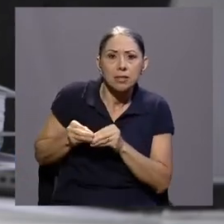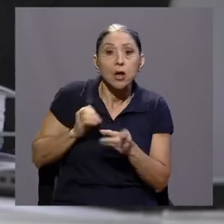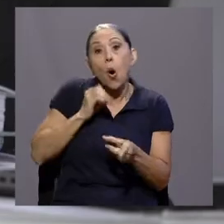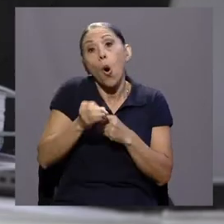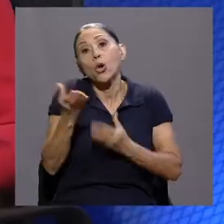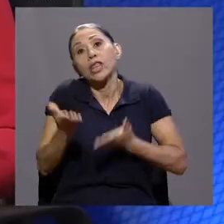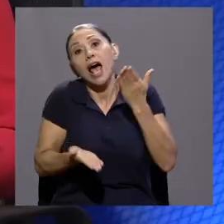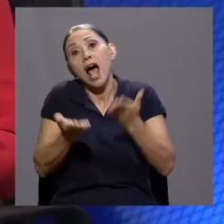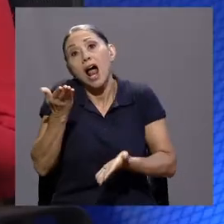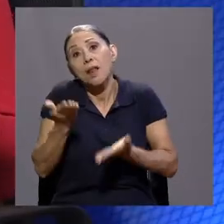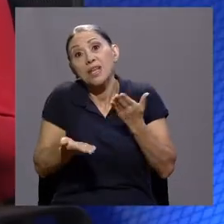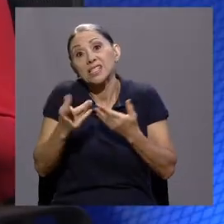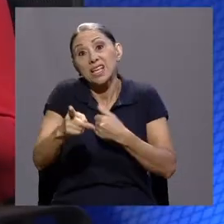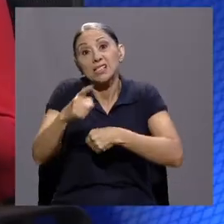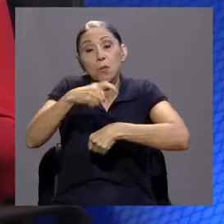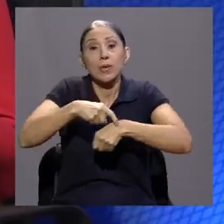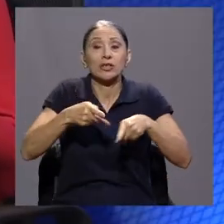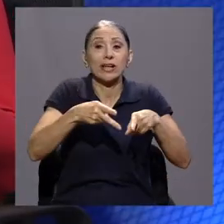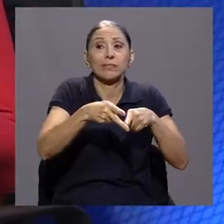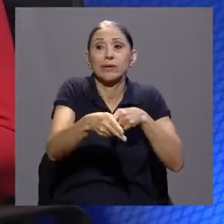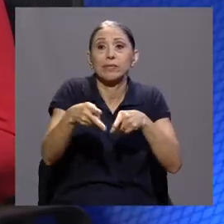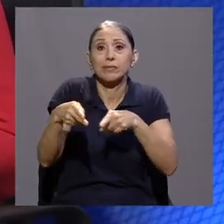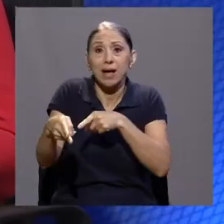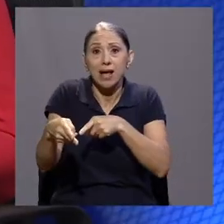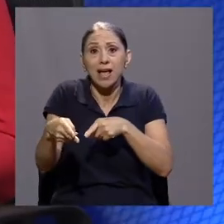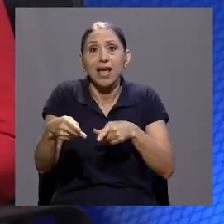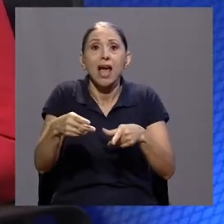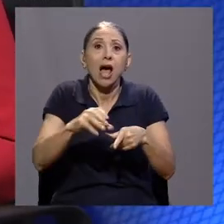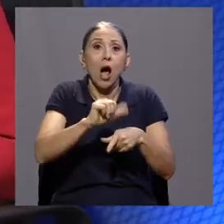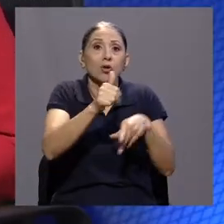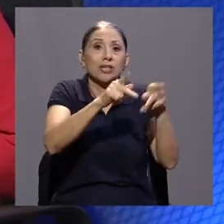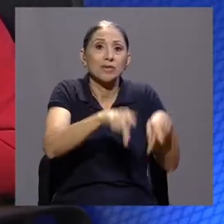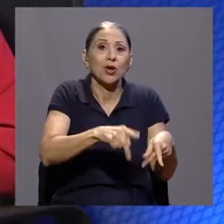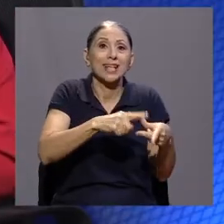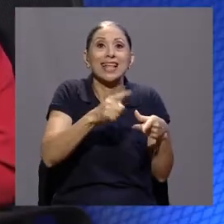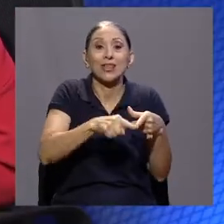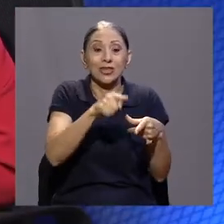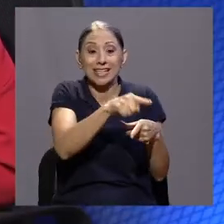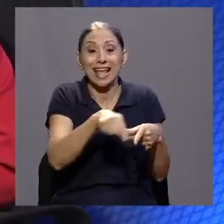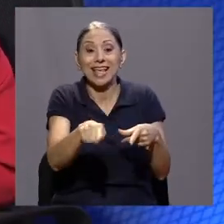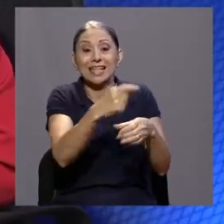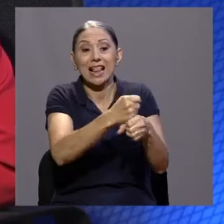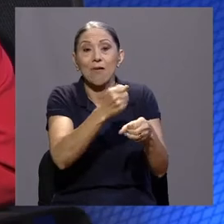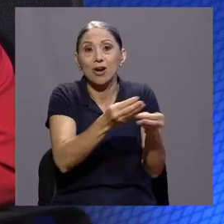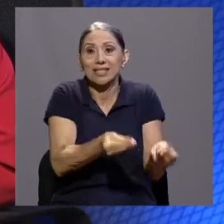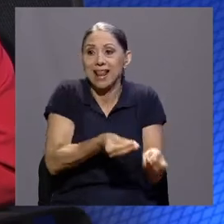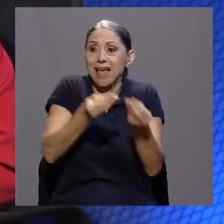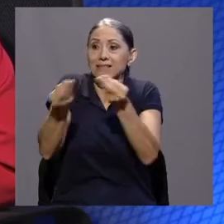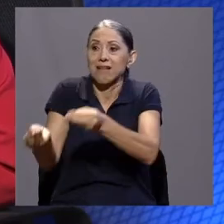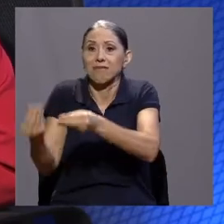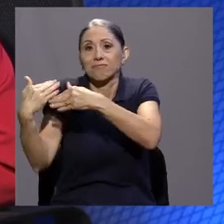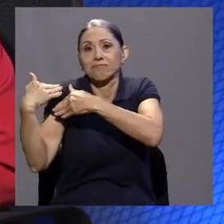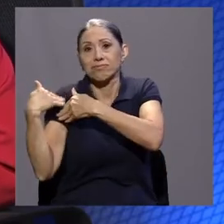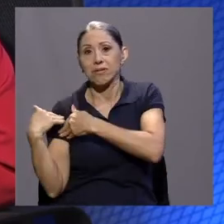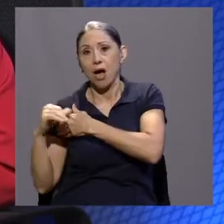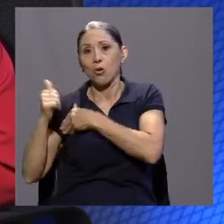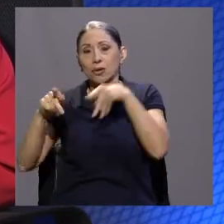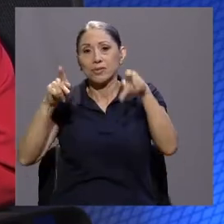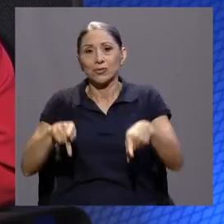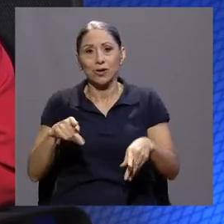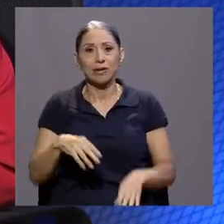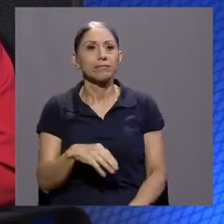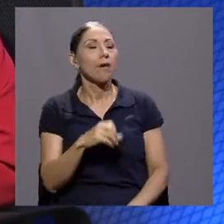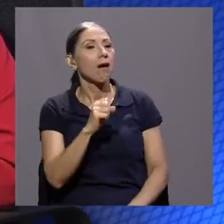recorte personal, entonces se hace un recargo de labores. Y no hay una medición tampoco. Exactamente, no hay una medición